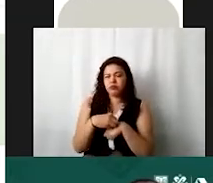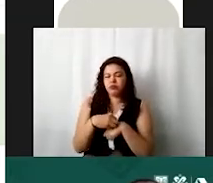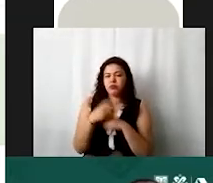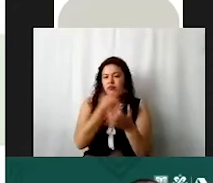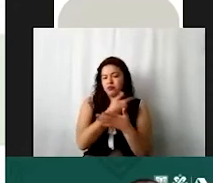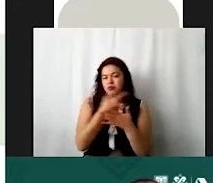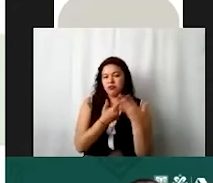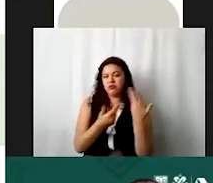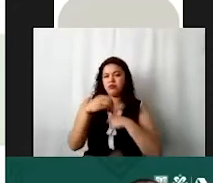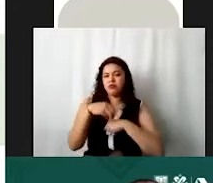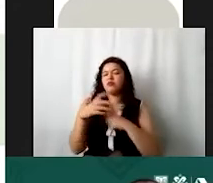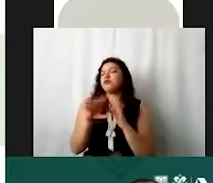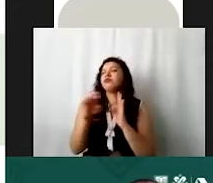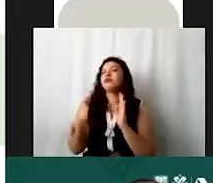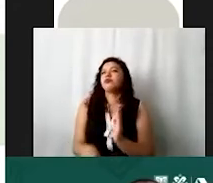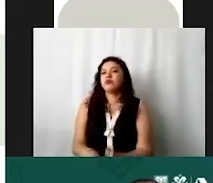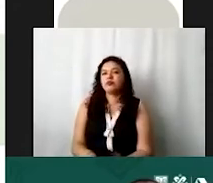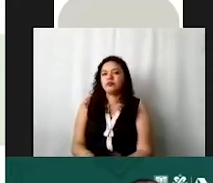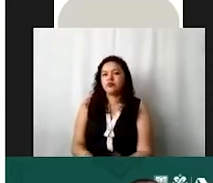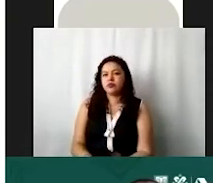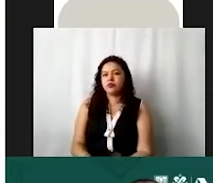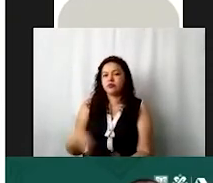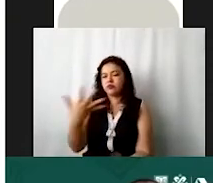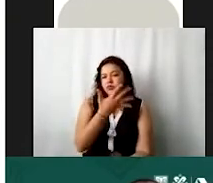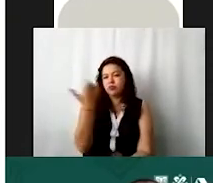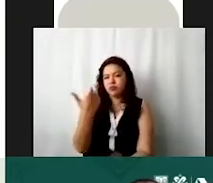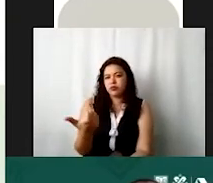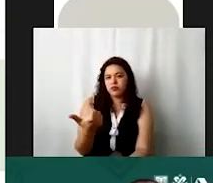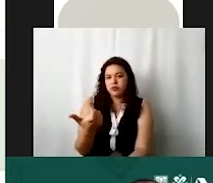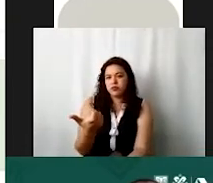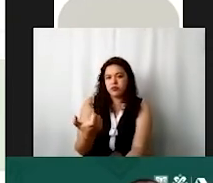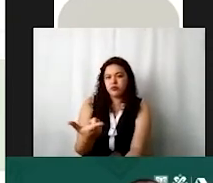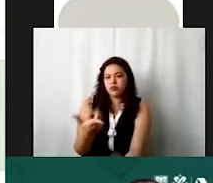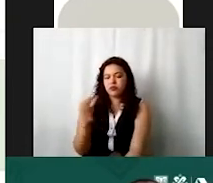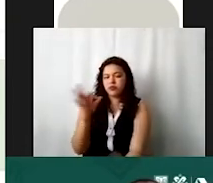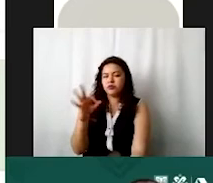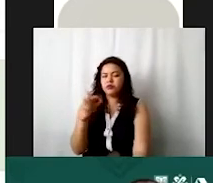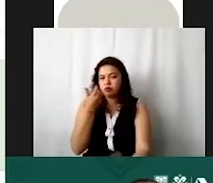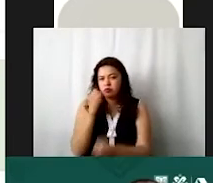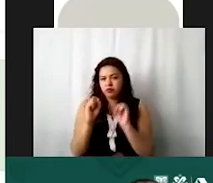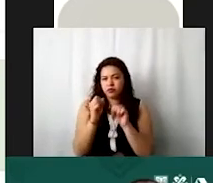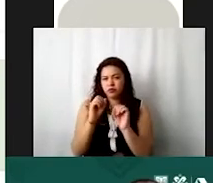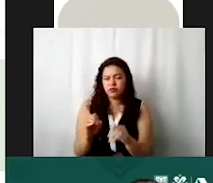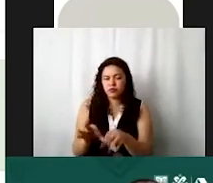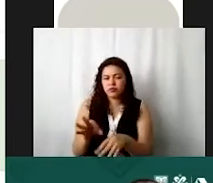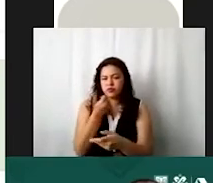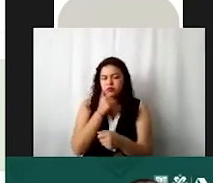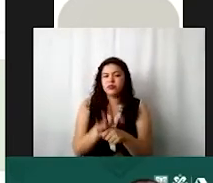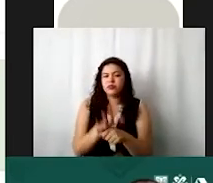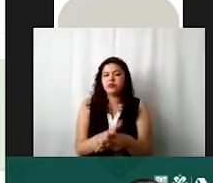por ejemplo vamos a poner aquí 500 pesos suponiendo que tuvieran alguna oficina administrativa y tuvieran gastos de papelería